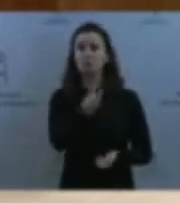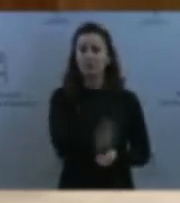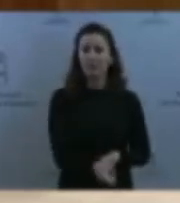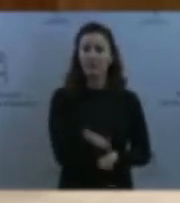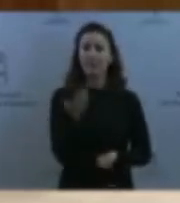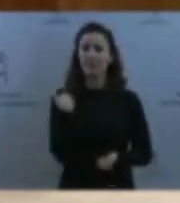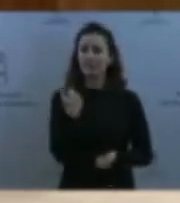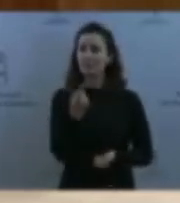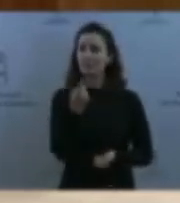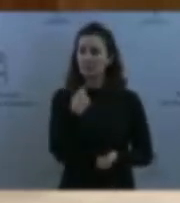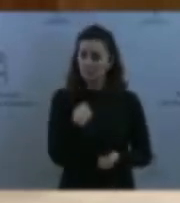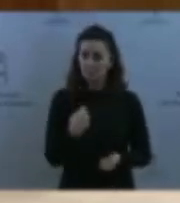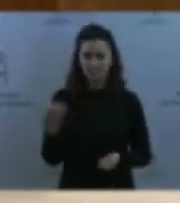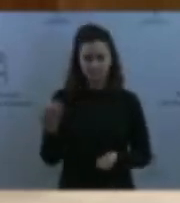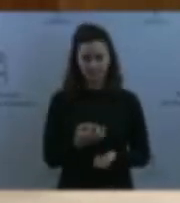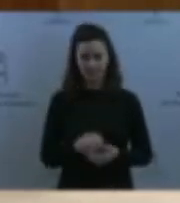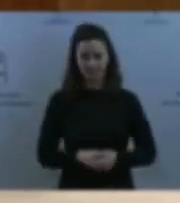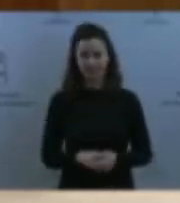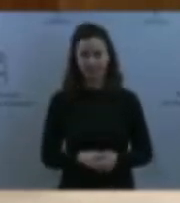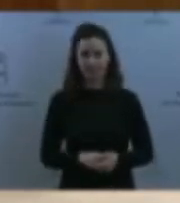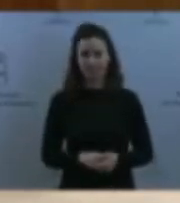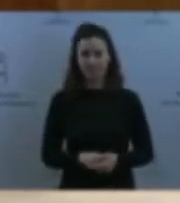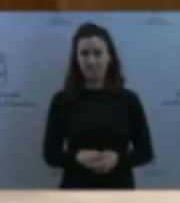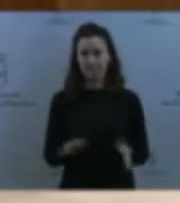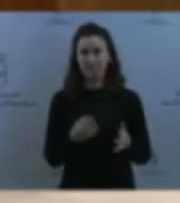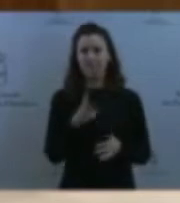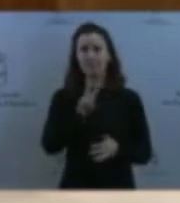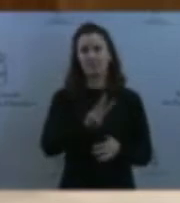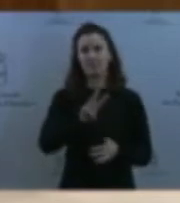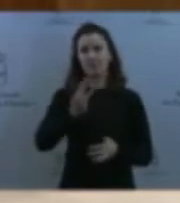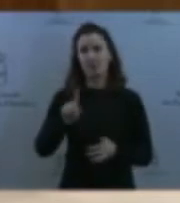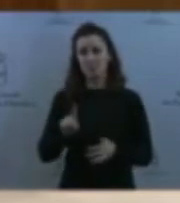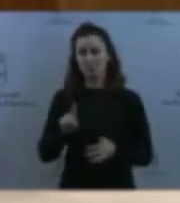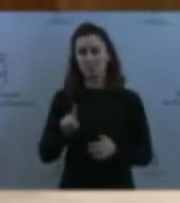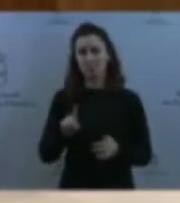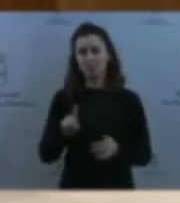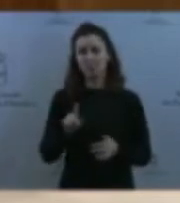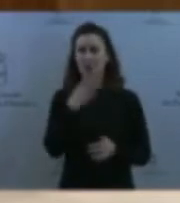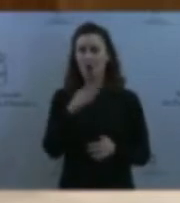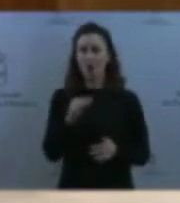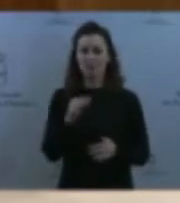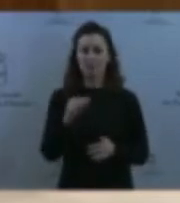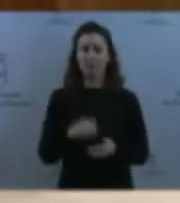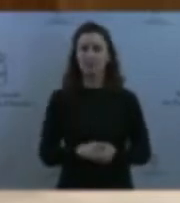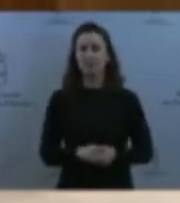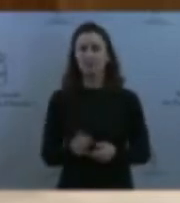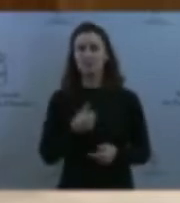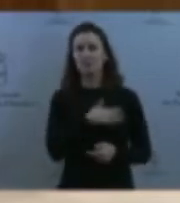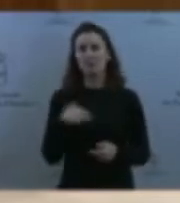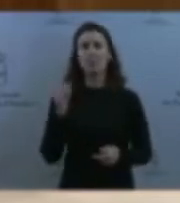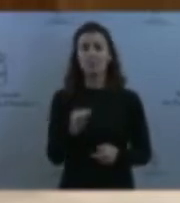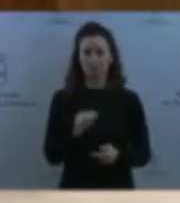alrededor de unos 31 menores. Le quería preguntar, ya voy a finalizar, esta partida